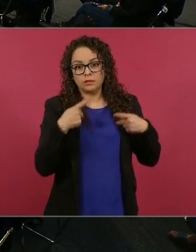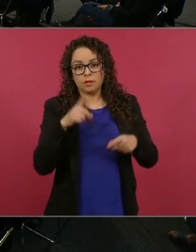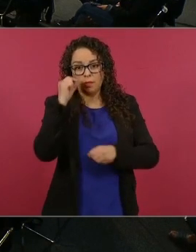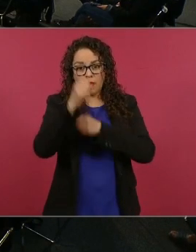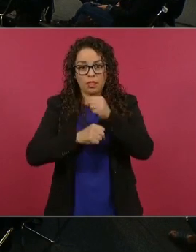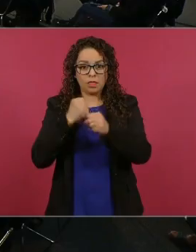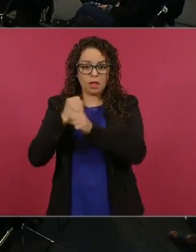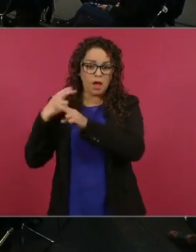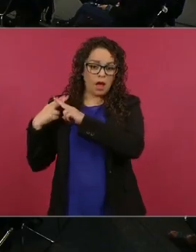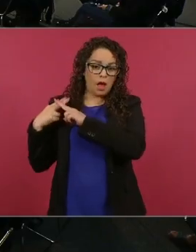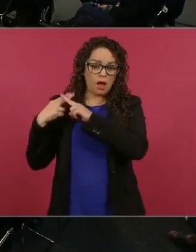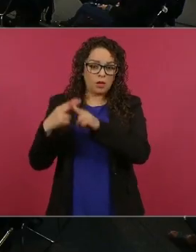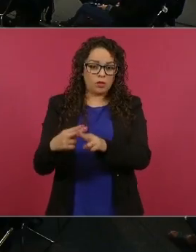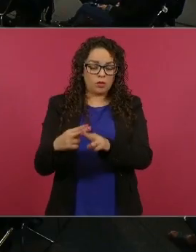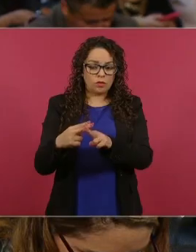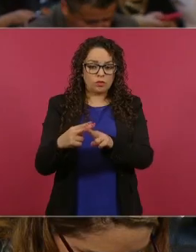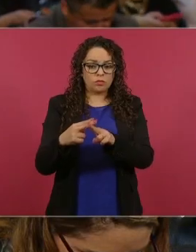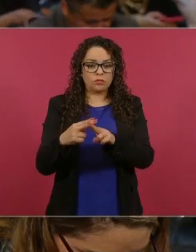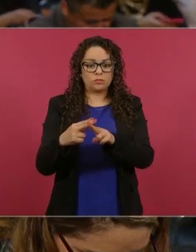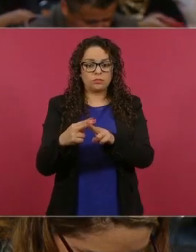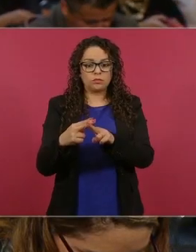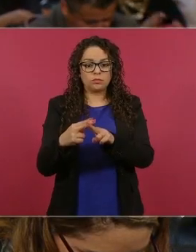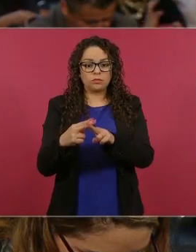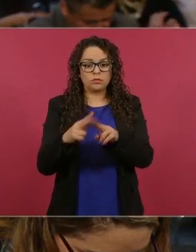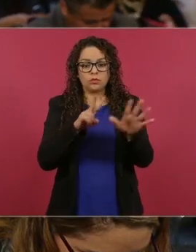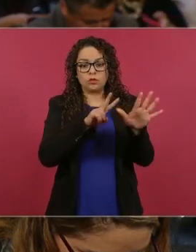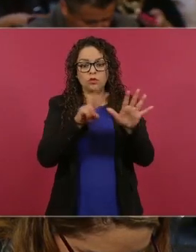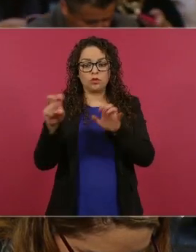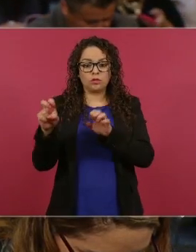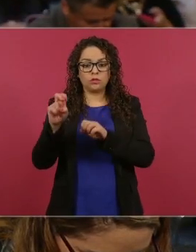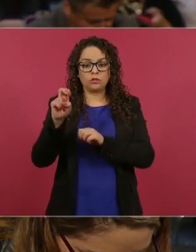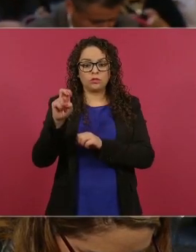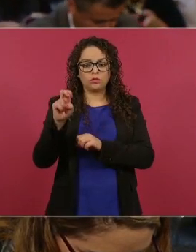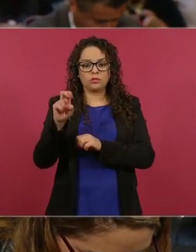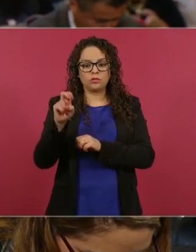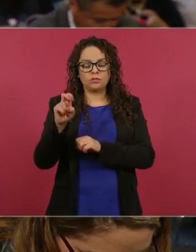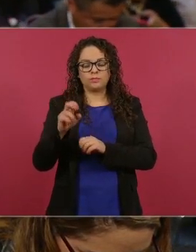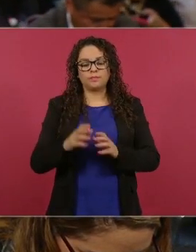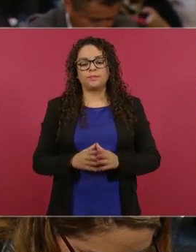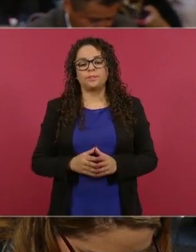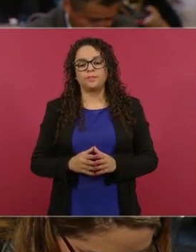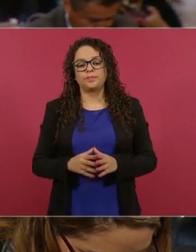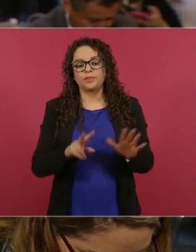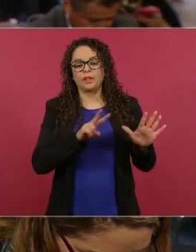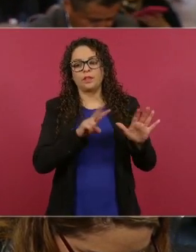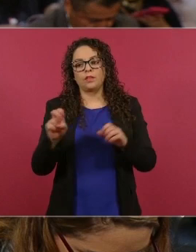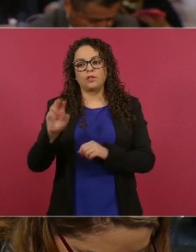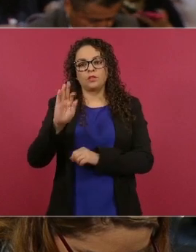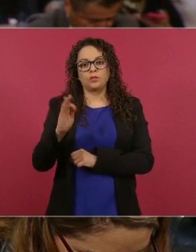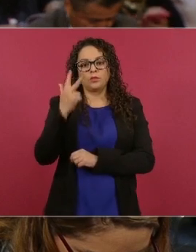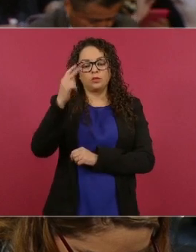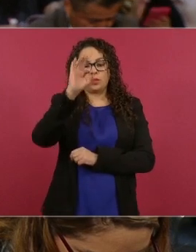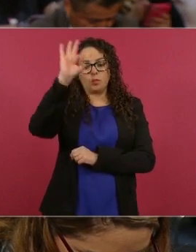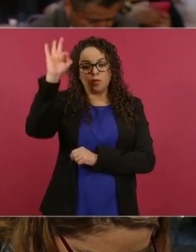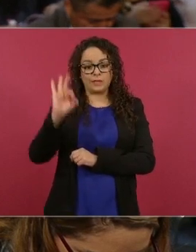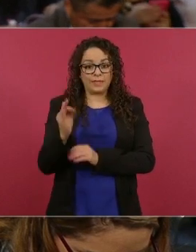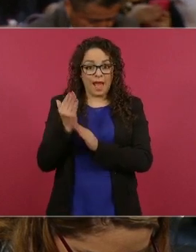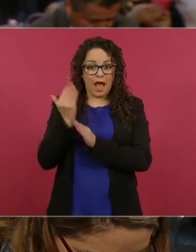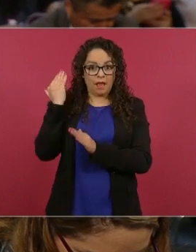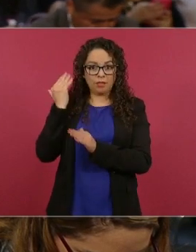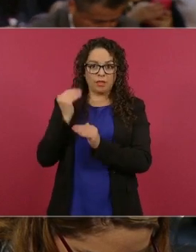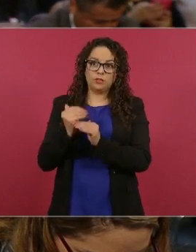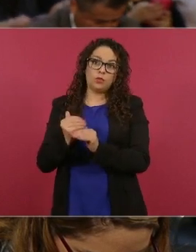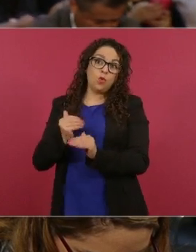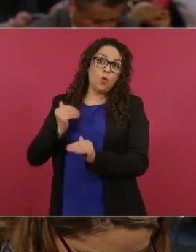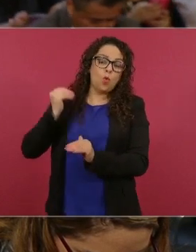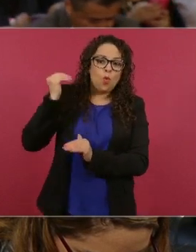aumentaron de 282 248 por ciento y otro